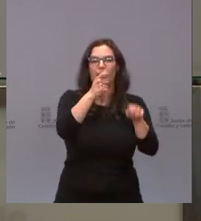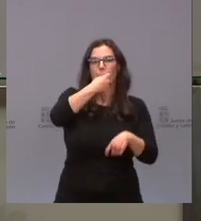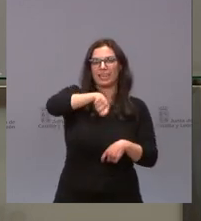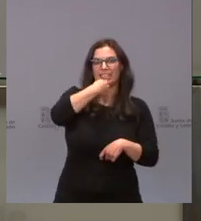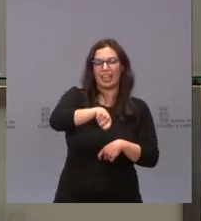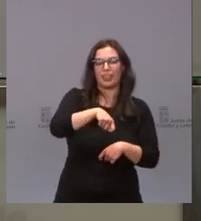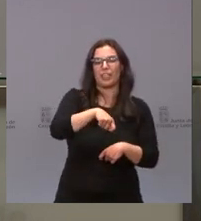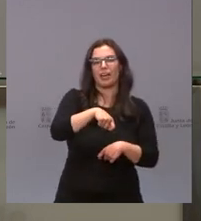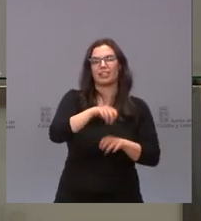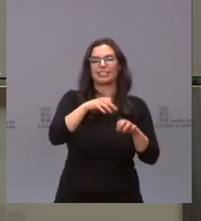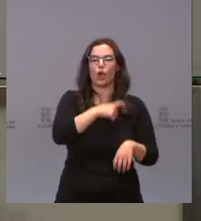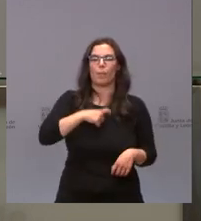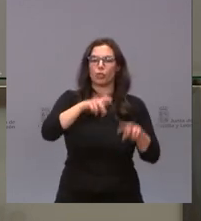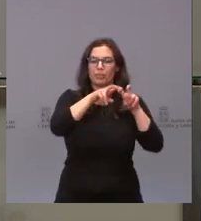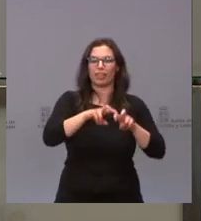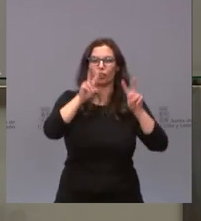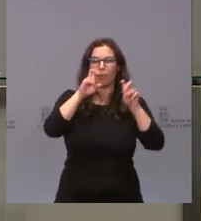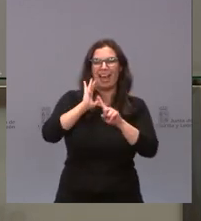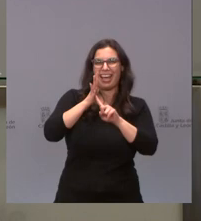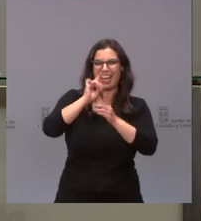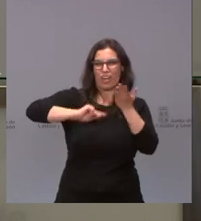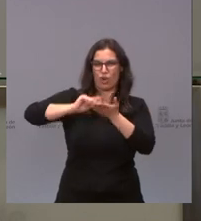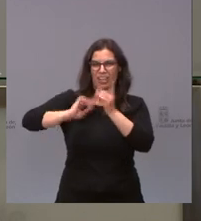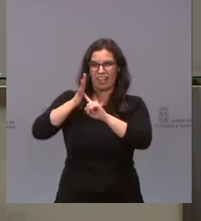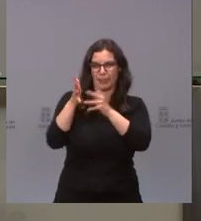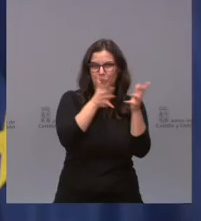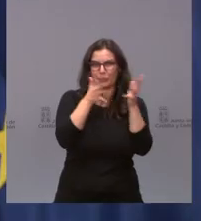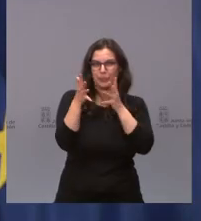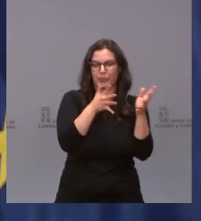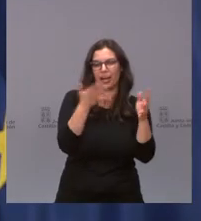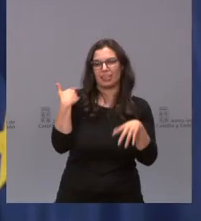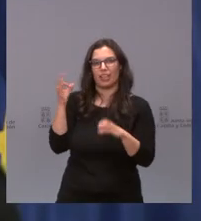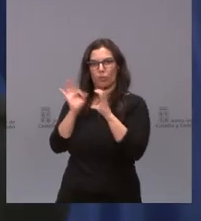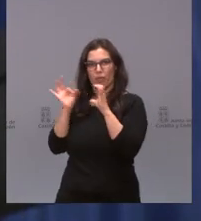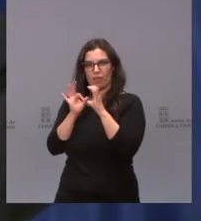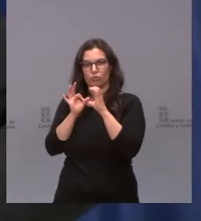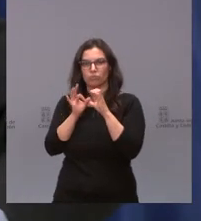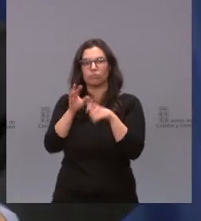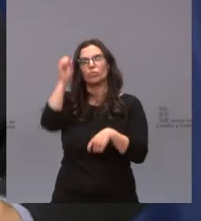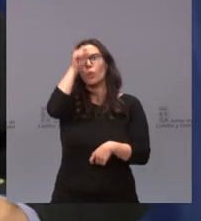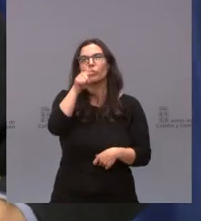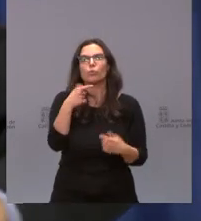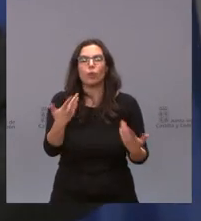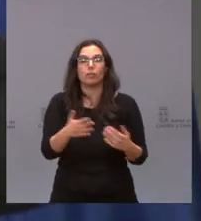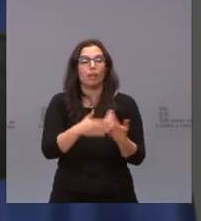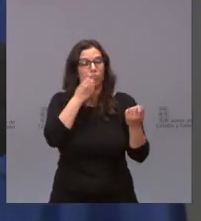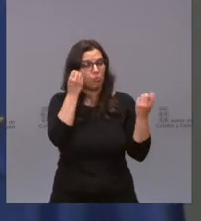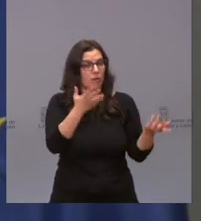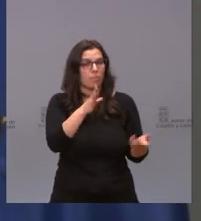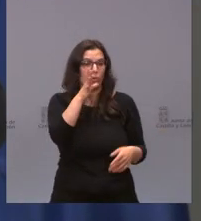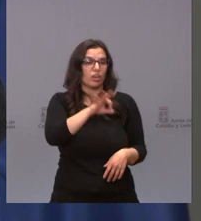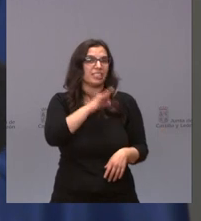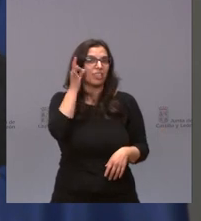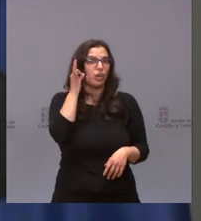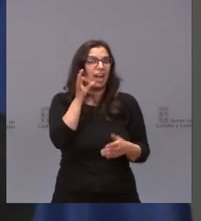antes presidía Ciudadanos me gustaría conocer su opinión al respecto bueno pues está muy bien porque así la señora Sánchez podrá